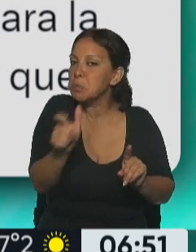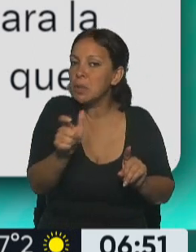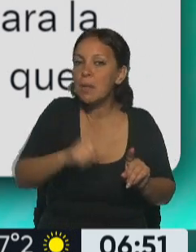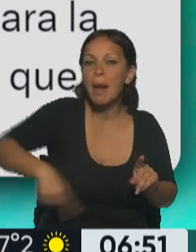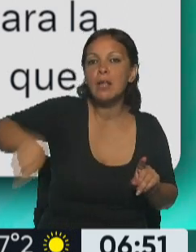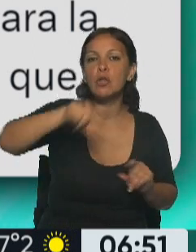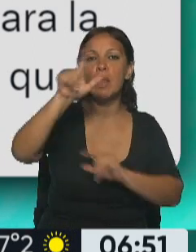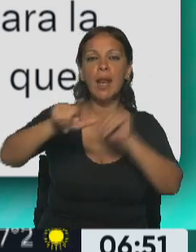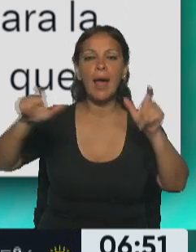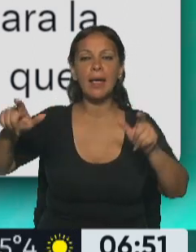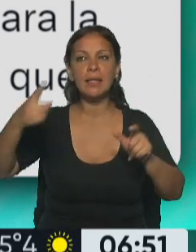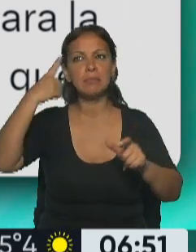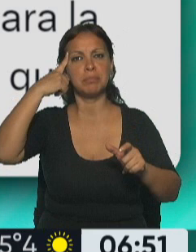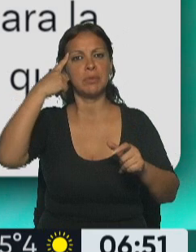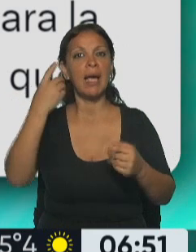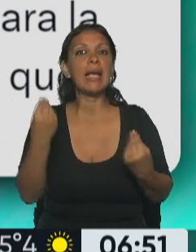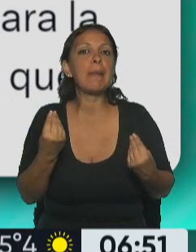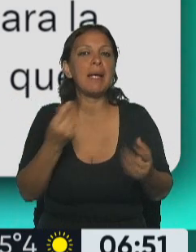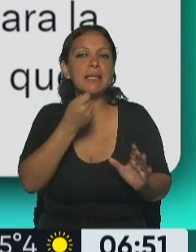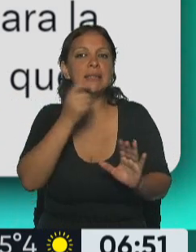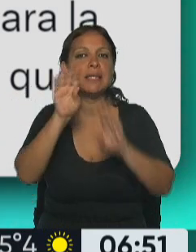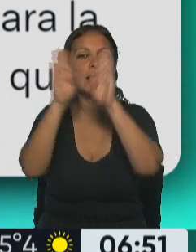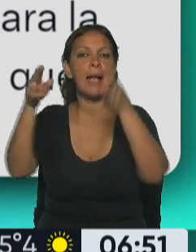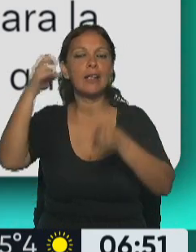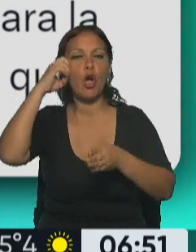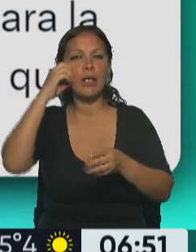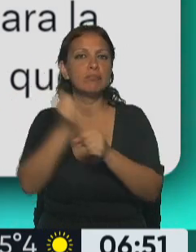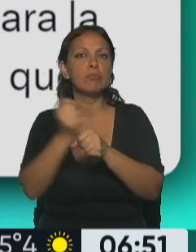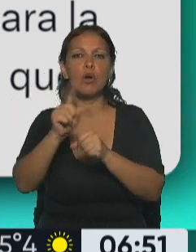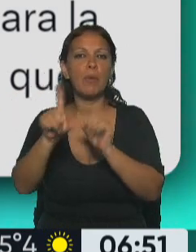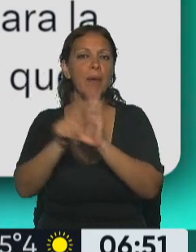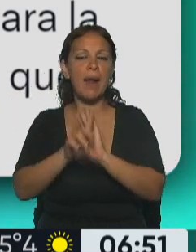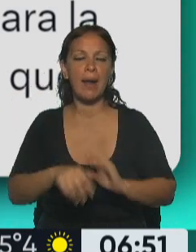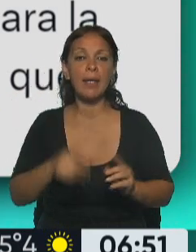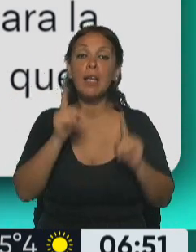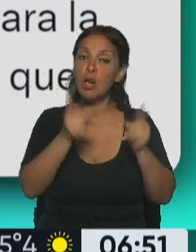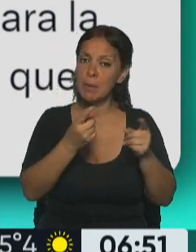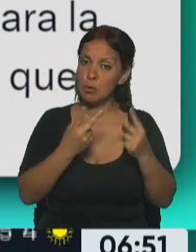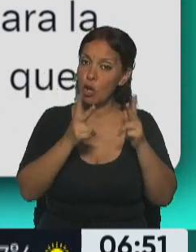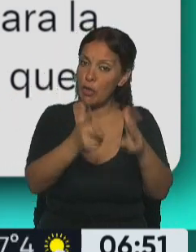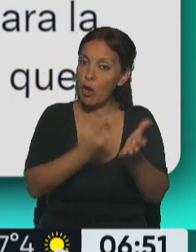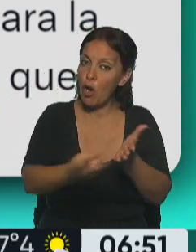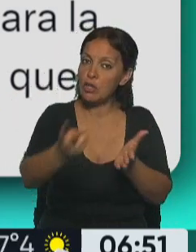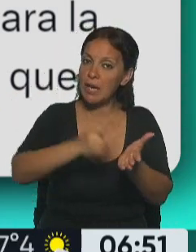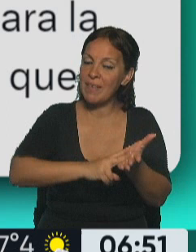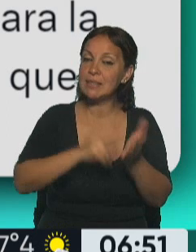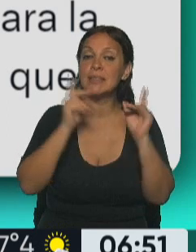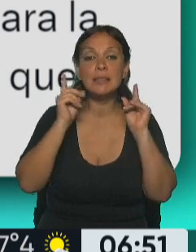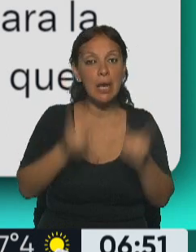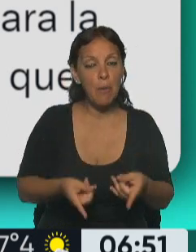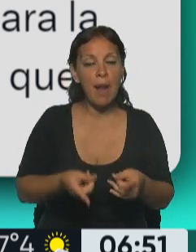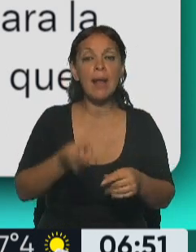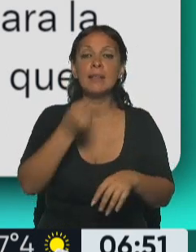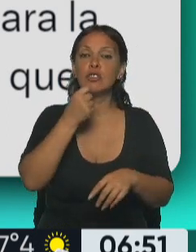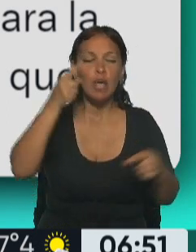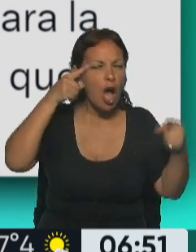argentinos que se preguntan qué pasaría si el Congreso no aprobara la ley. Ratifico, agrega el ministro de Economía, que vamos a cumplir igualmente con la meta